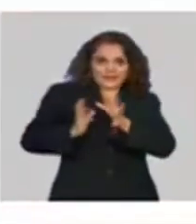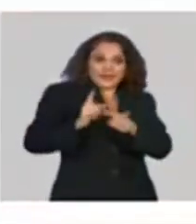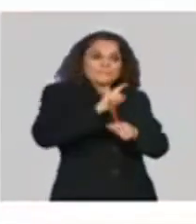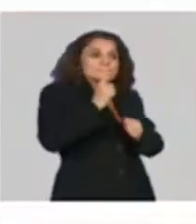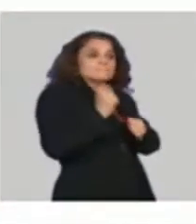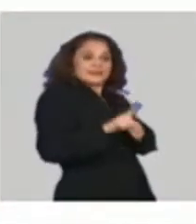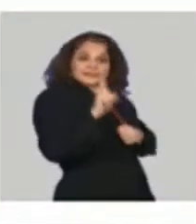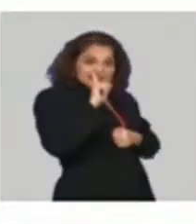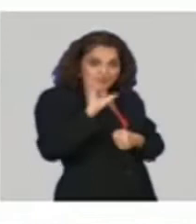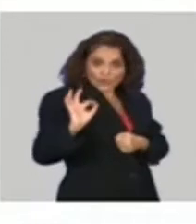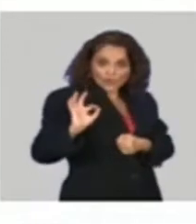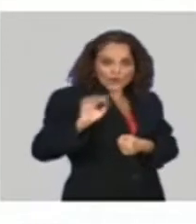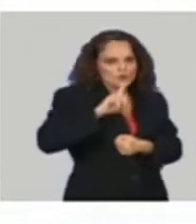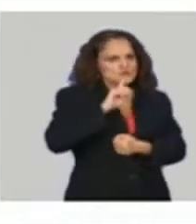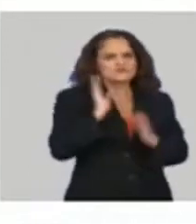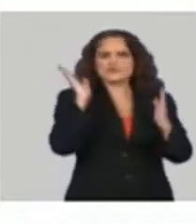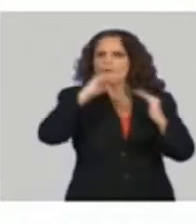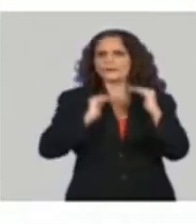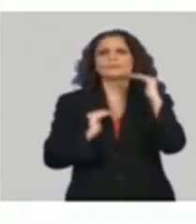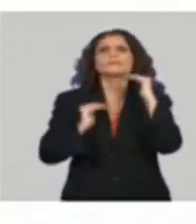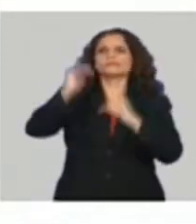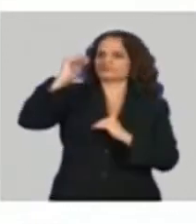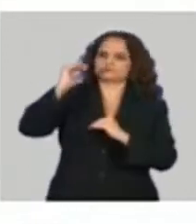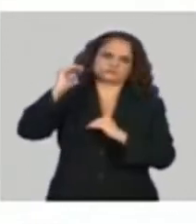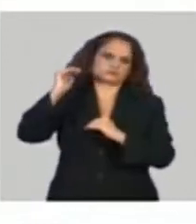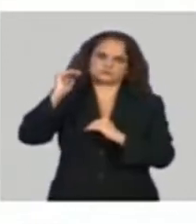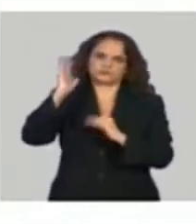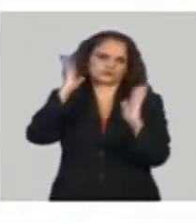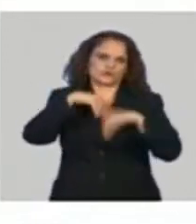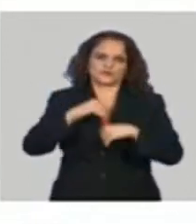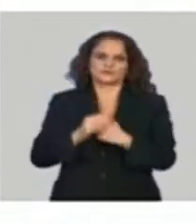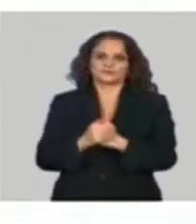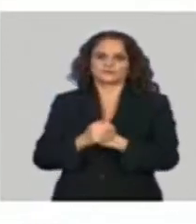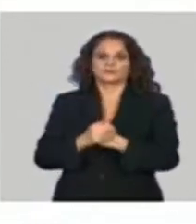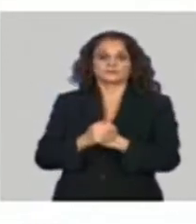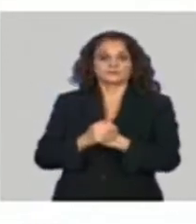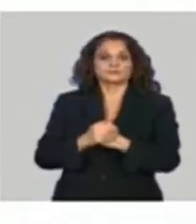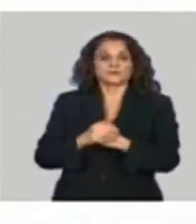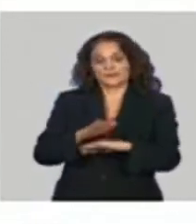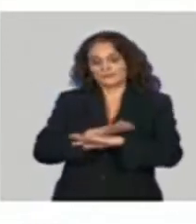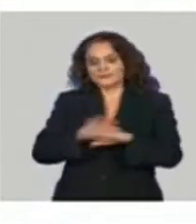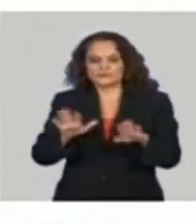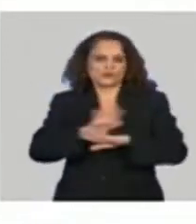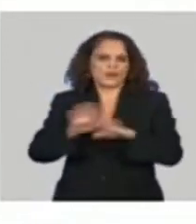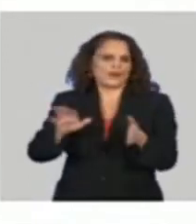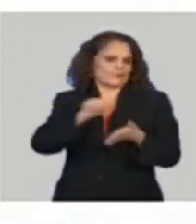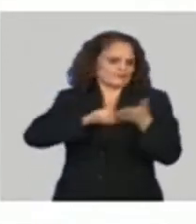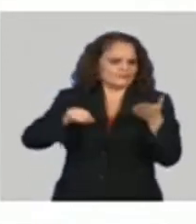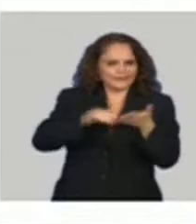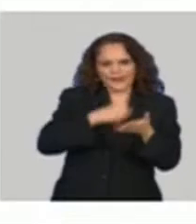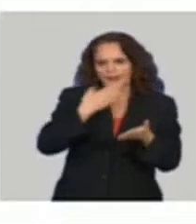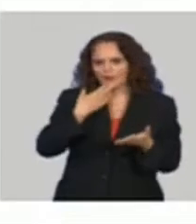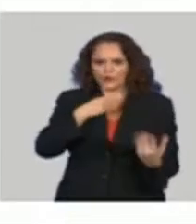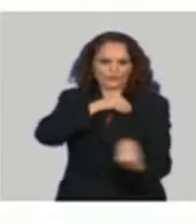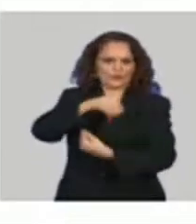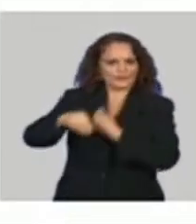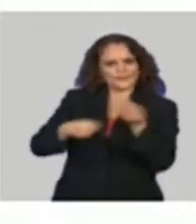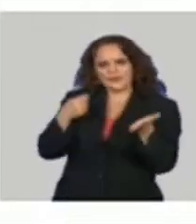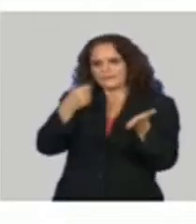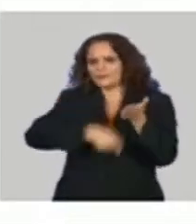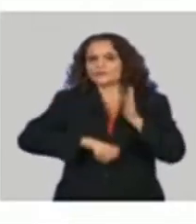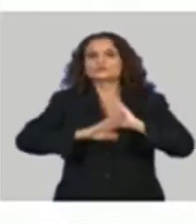lo primero que tenemos que ratificar. Cuando se diseña la actualización de los aranceles en escenario de ordenamiento, lo primero que se